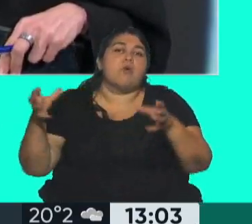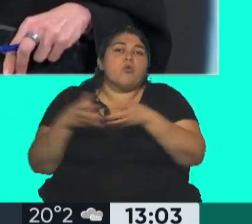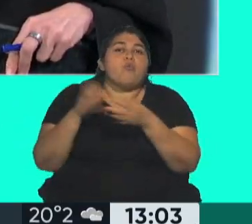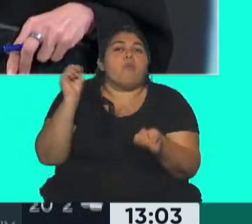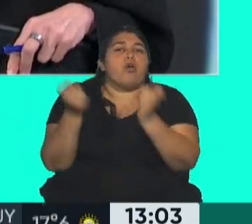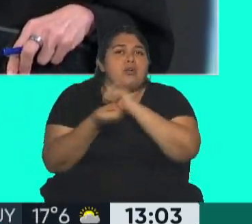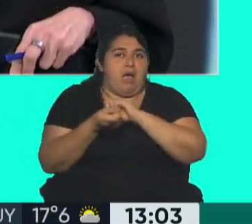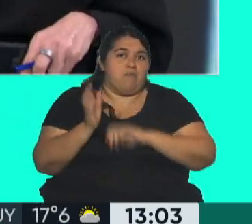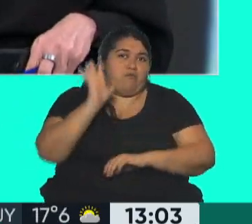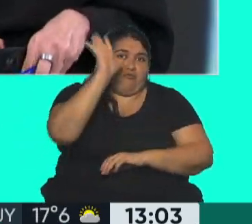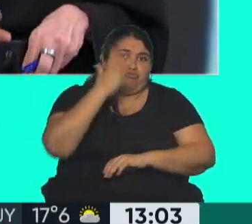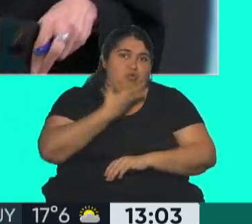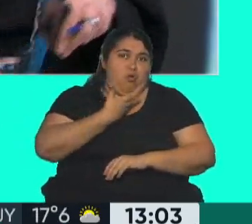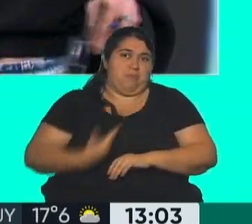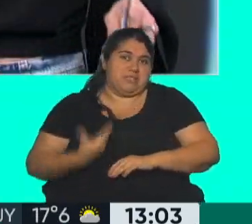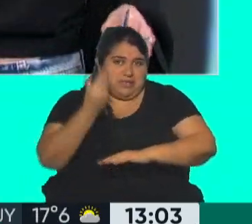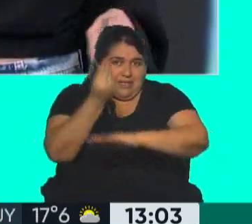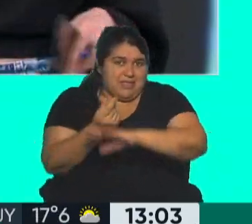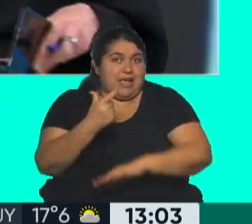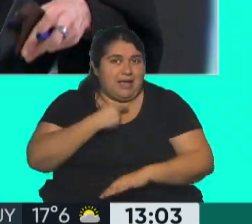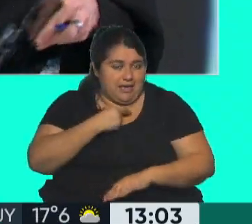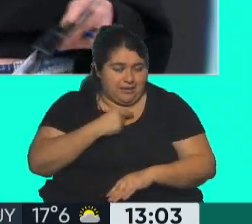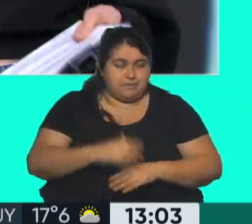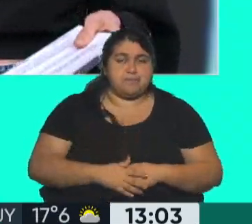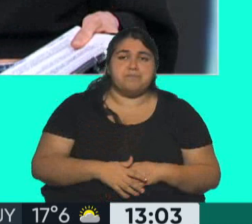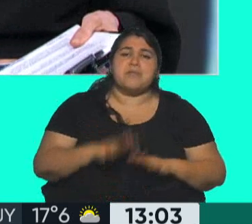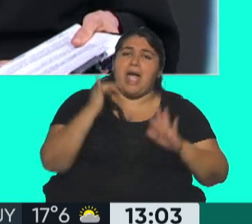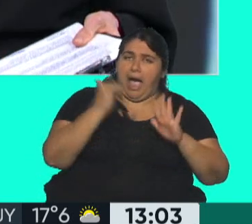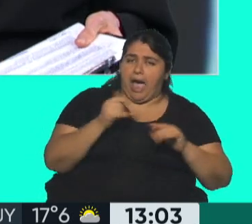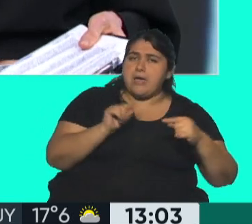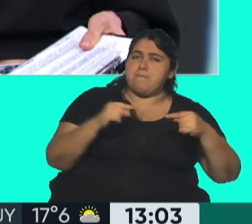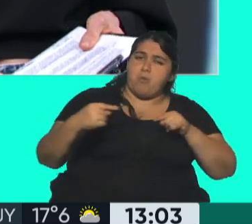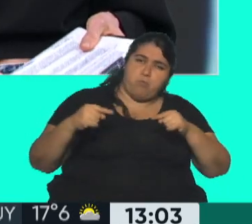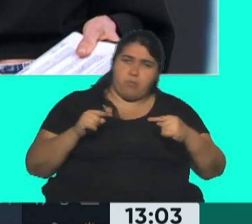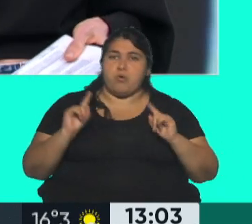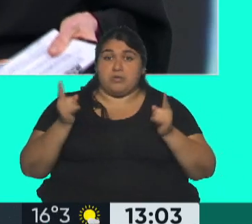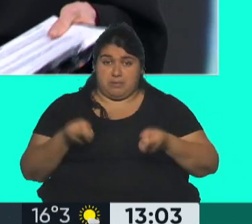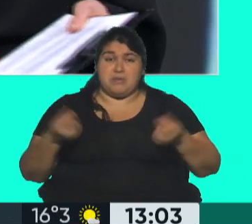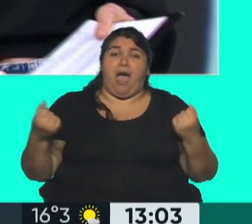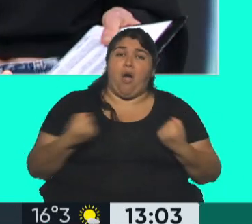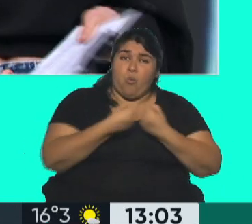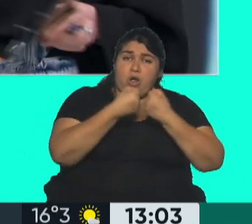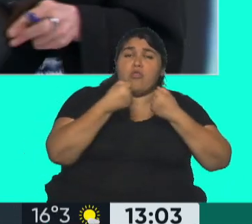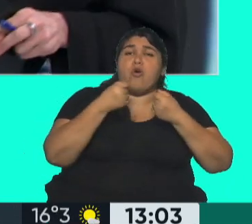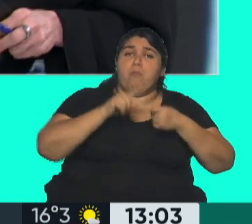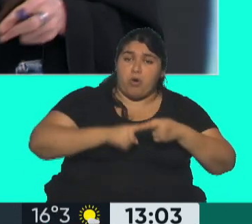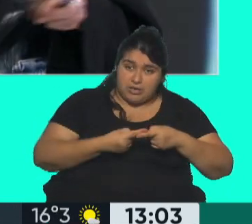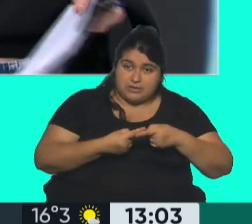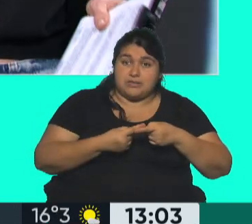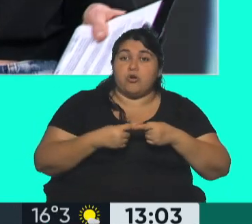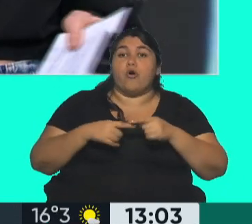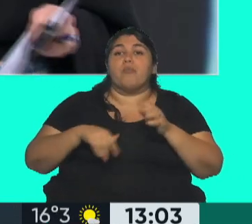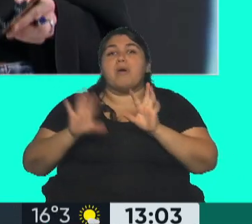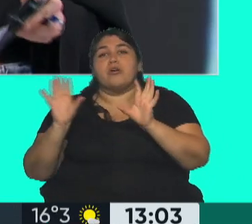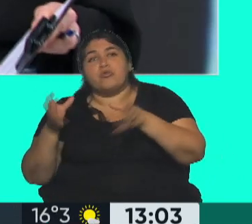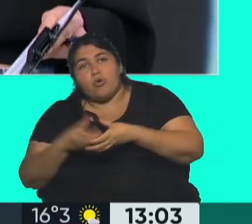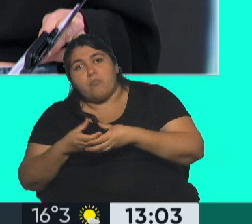Cambio a la Presidencia de la Nación. En el medio hay diferencias también sobre los acuerdos políticos. Los acercamientos de la aladura con los